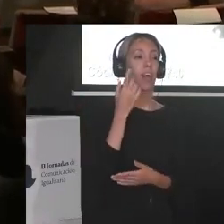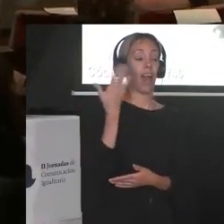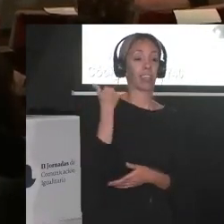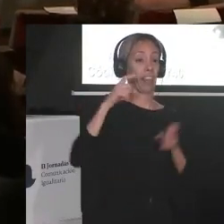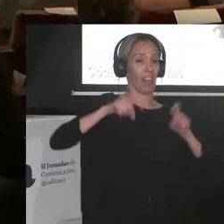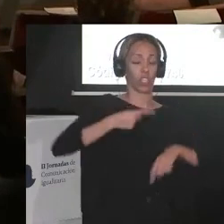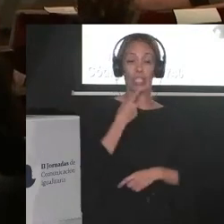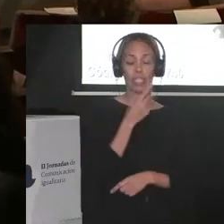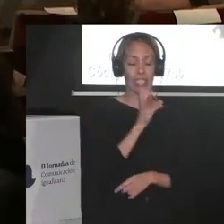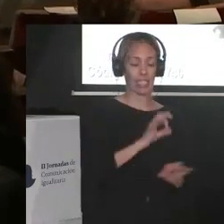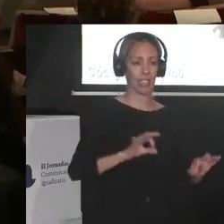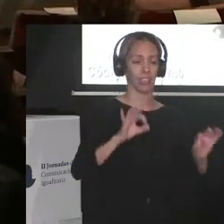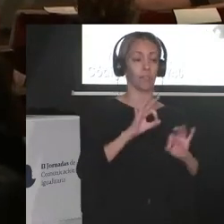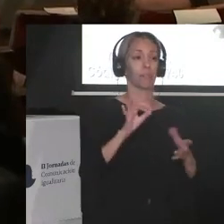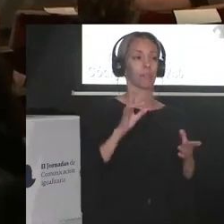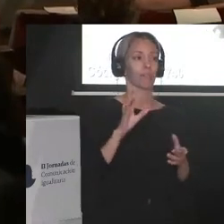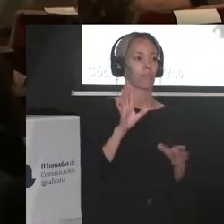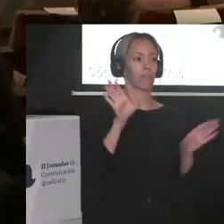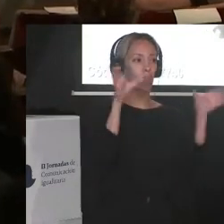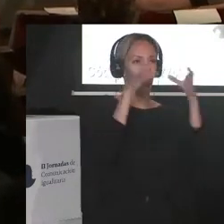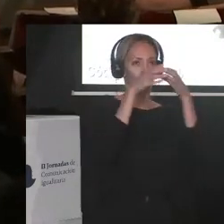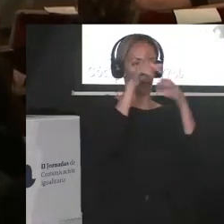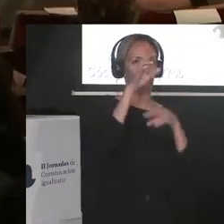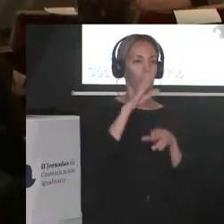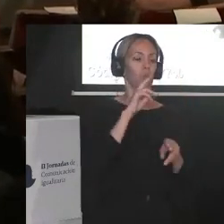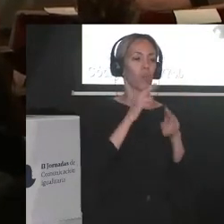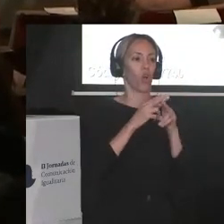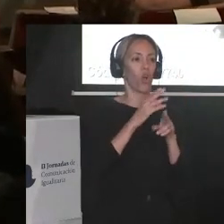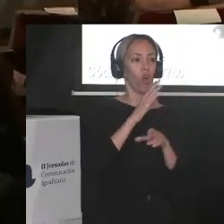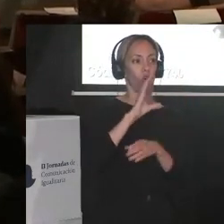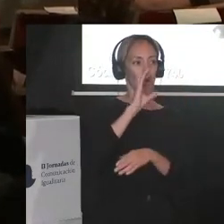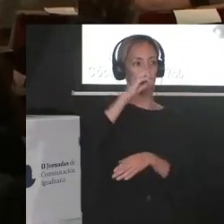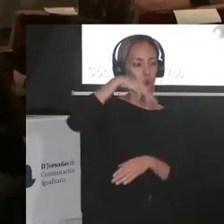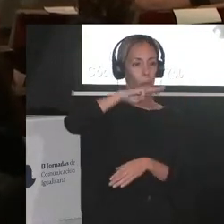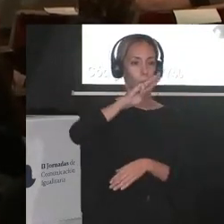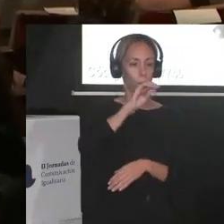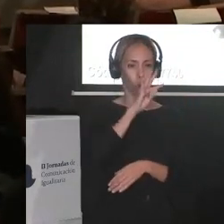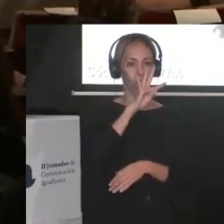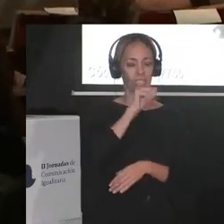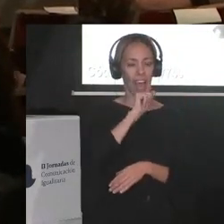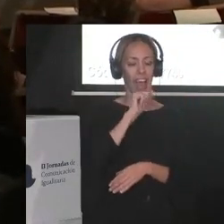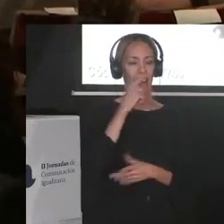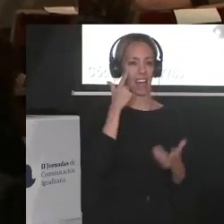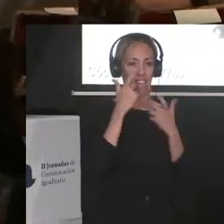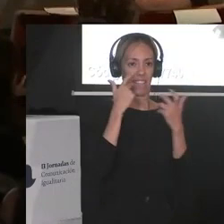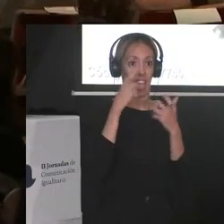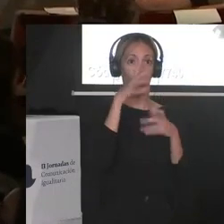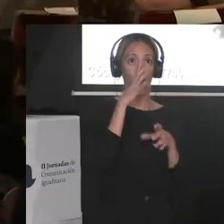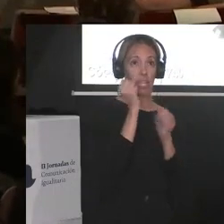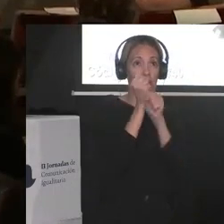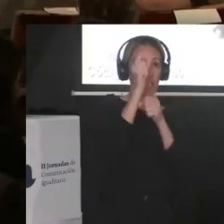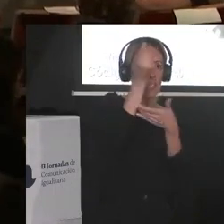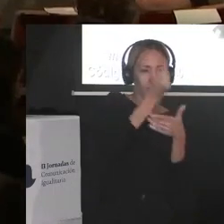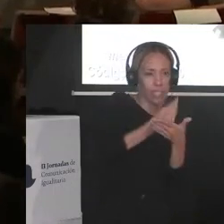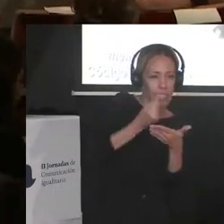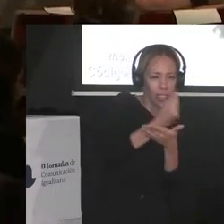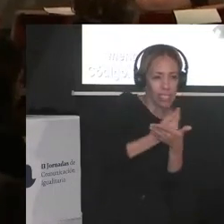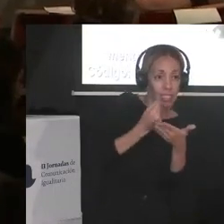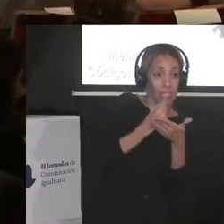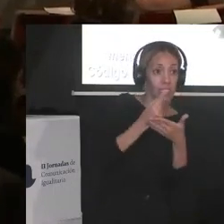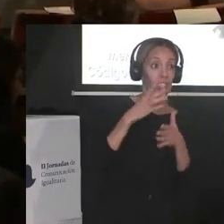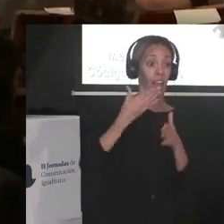descanso los diseños de compota gráfica que están por allá arriba trabajando un montón abajo en los